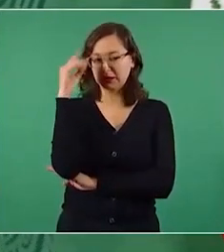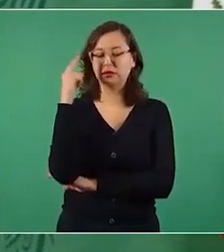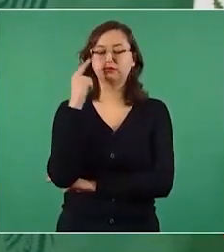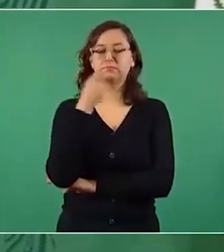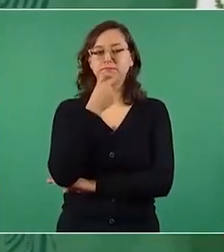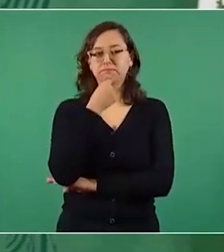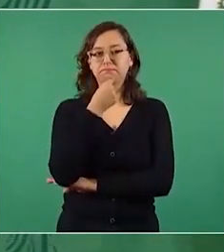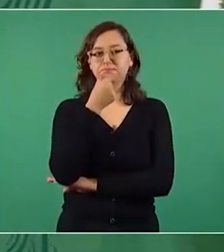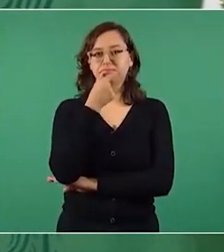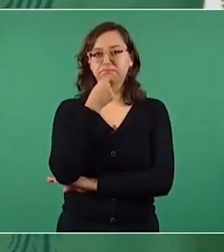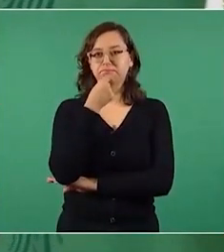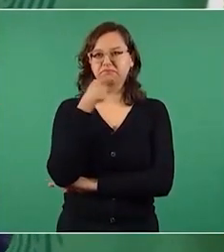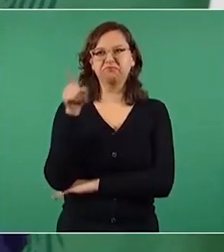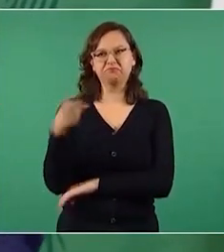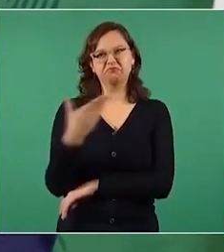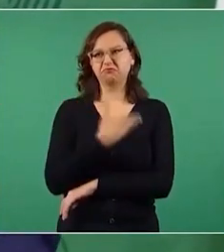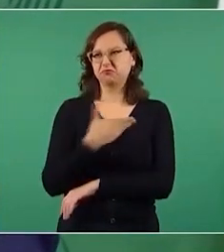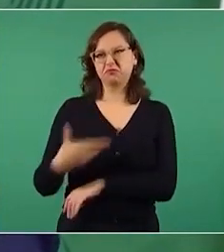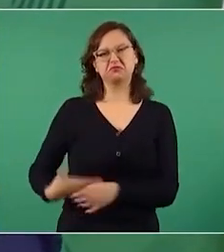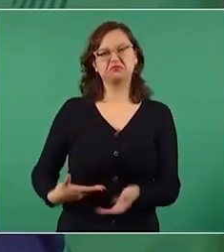que yo me vaya